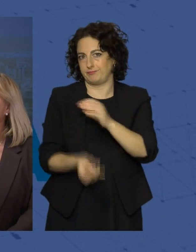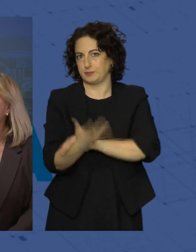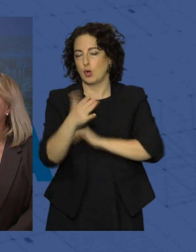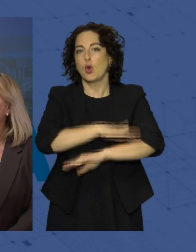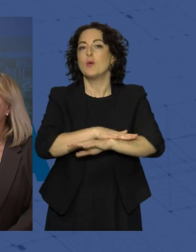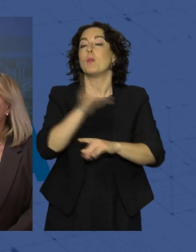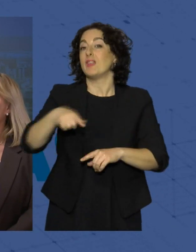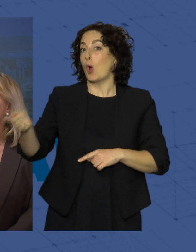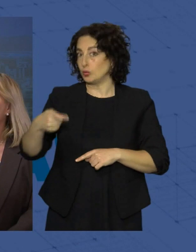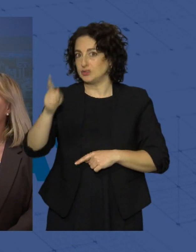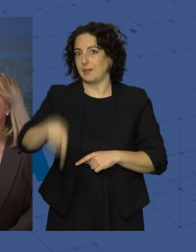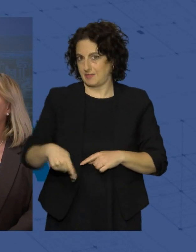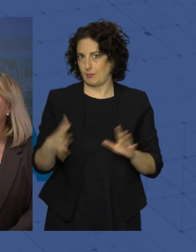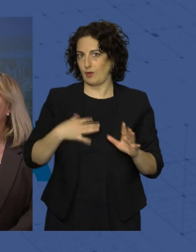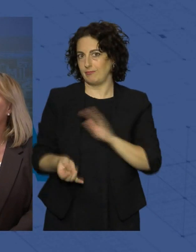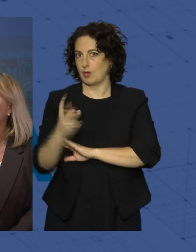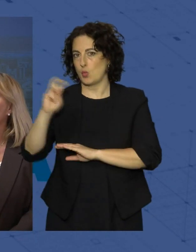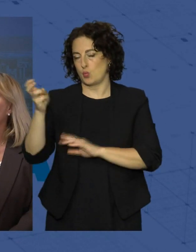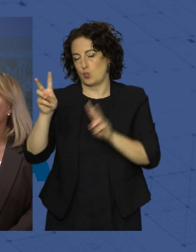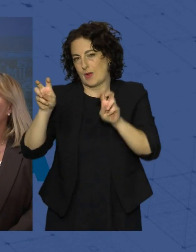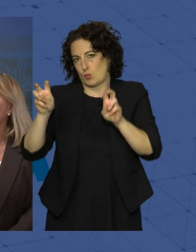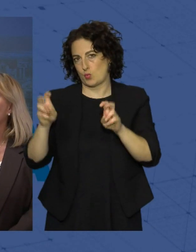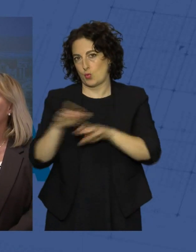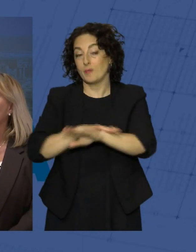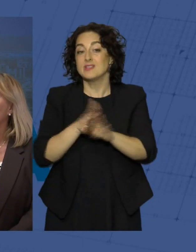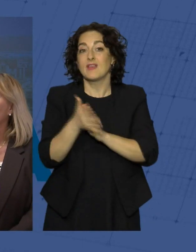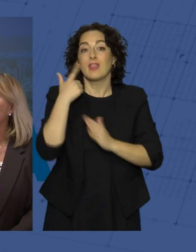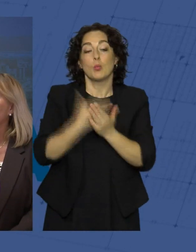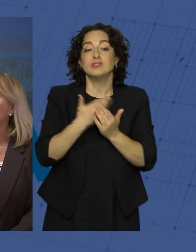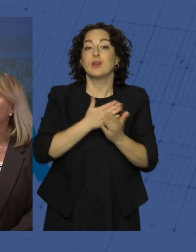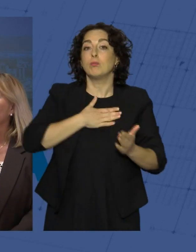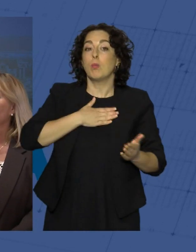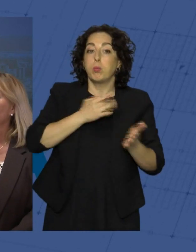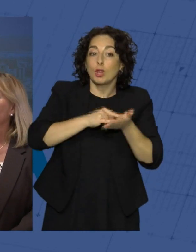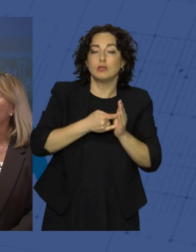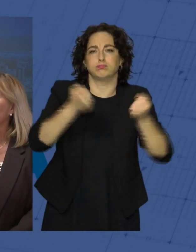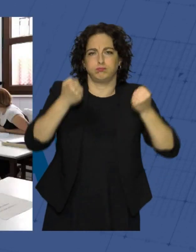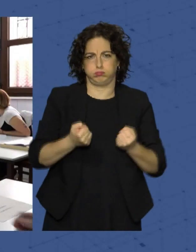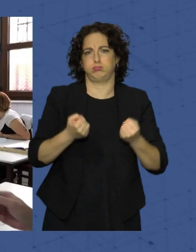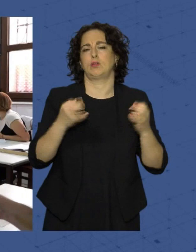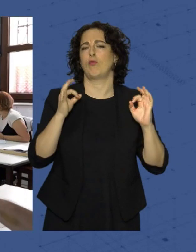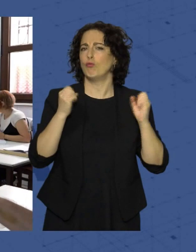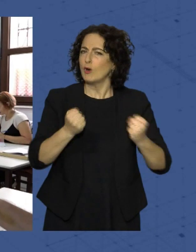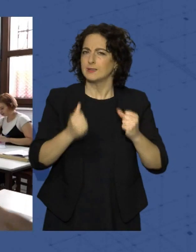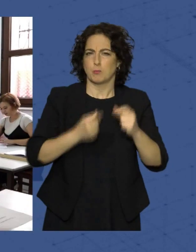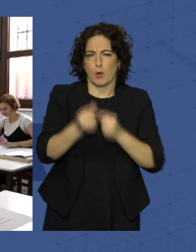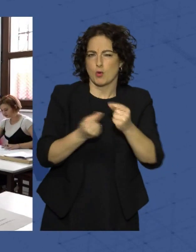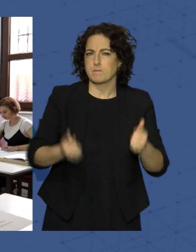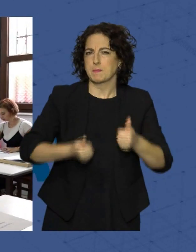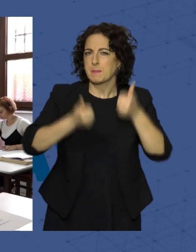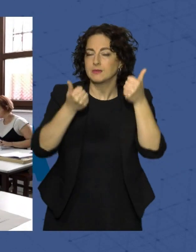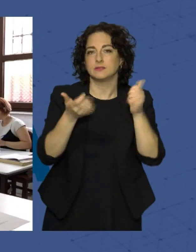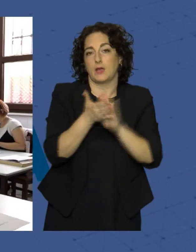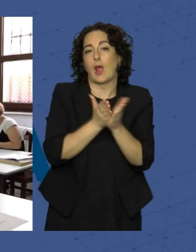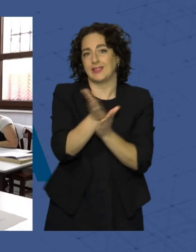gobierno en Garrucha. Evidentemente, esto demuestra que este proyecto es sólido, cada vez más sólido, cada vez más fuerte y una alternativa.